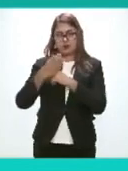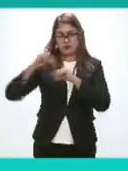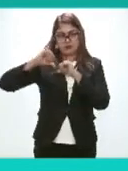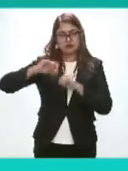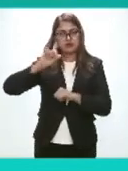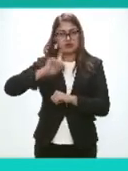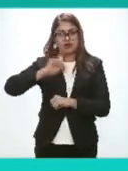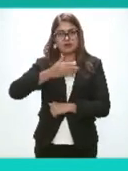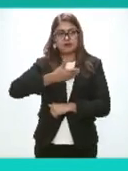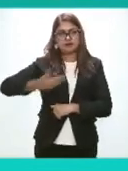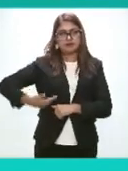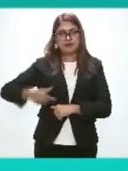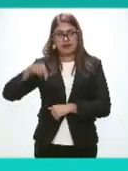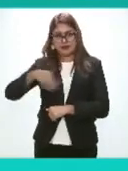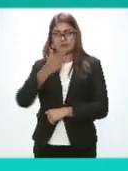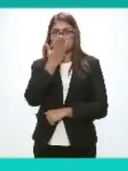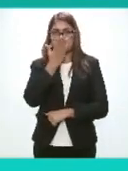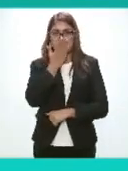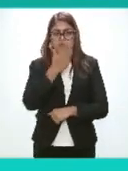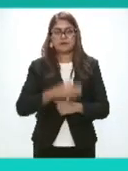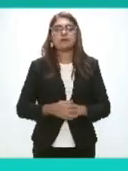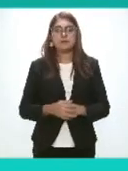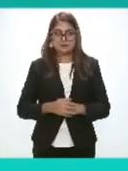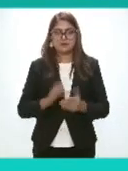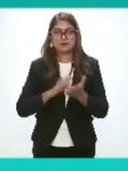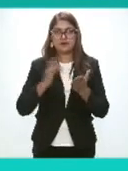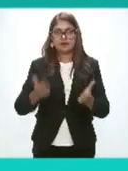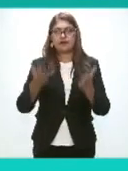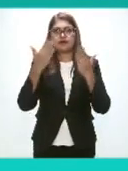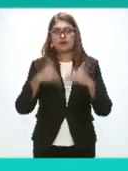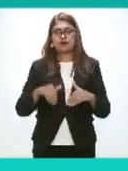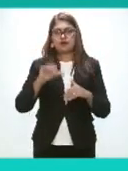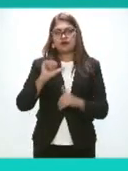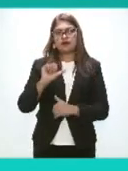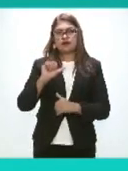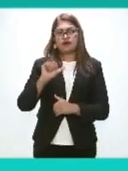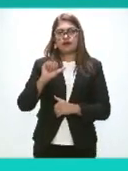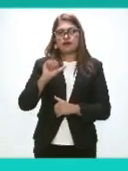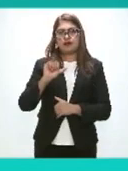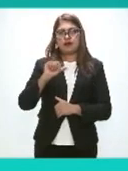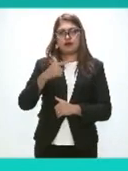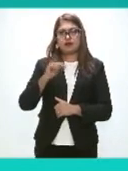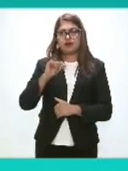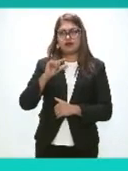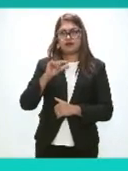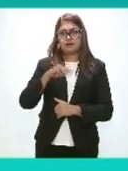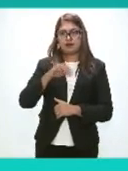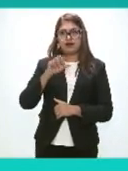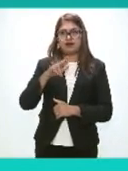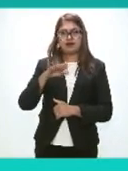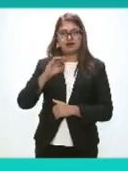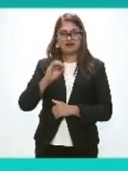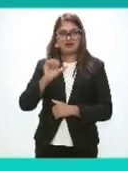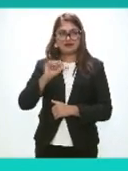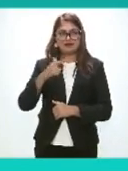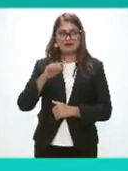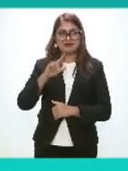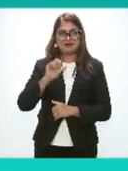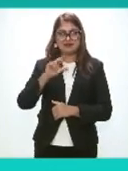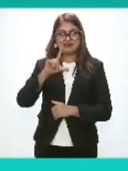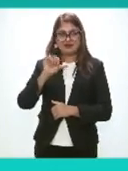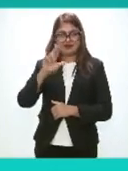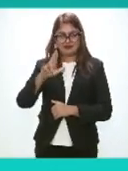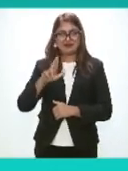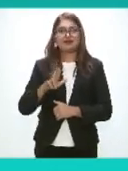Muchas gracias El comisionado Mario Aguilar Aguilar Alvarado Del Instituto De Tabasco Presente Mario